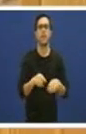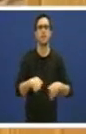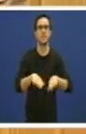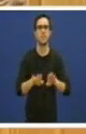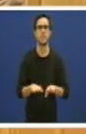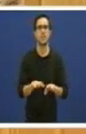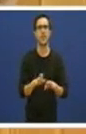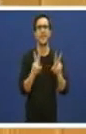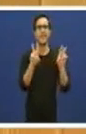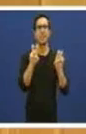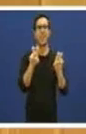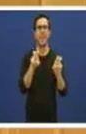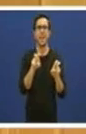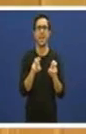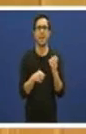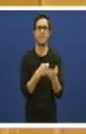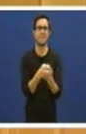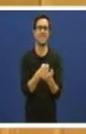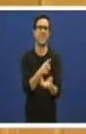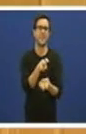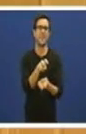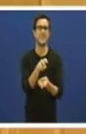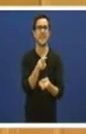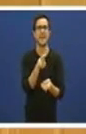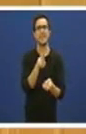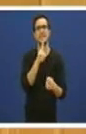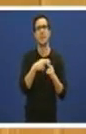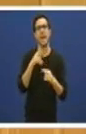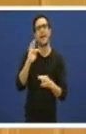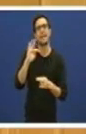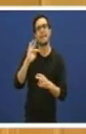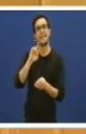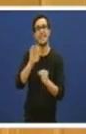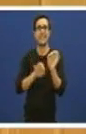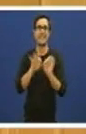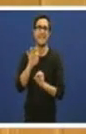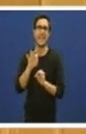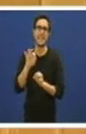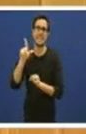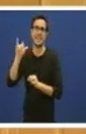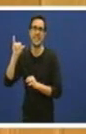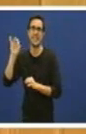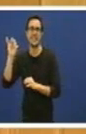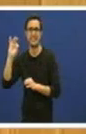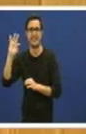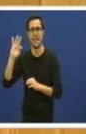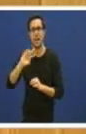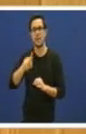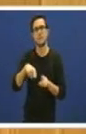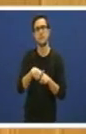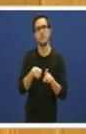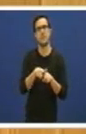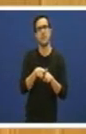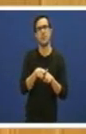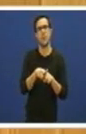fiscal, coñecido como TASLIS, ten unha grande incidencia sobre todo na ría de Vigo, pero a ocasión que tivemos no